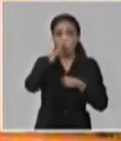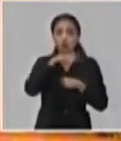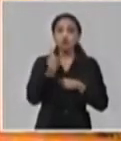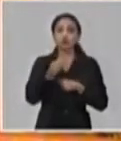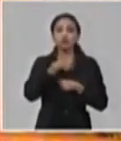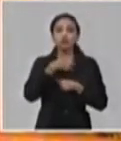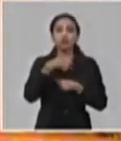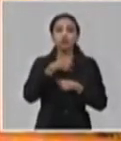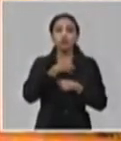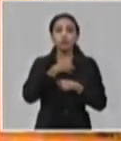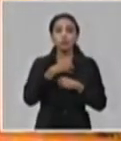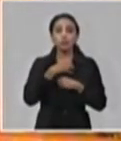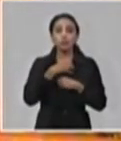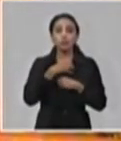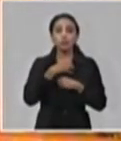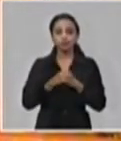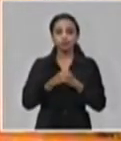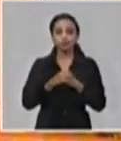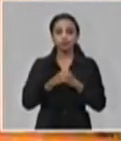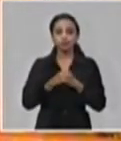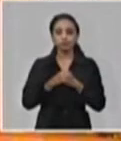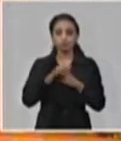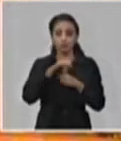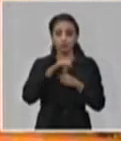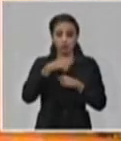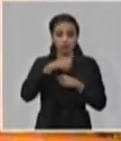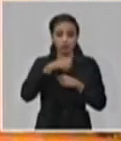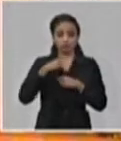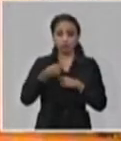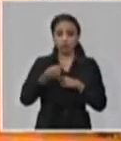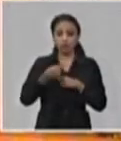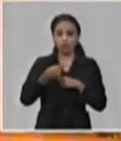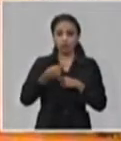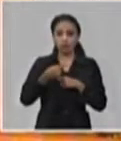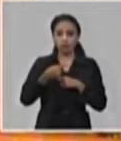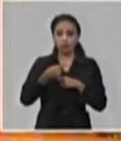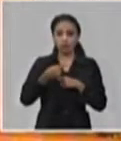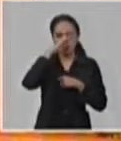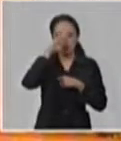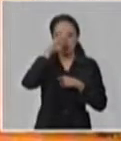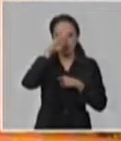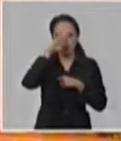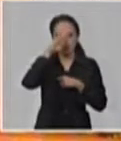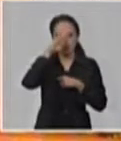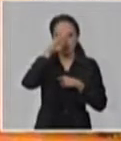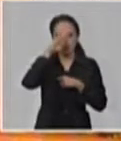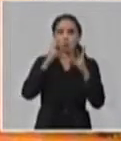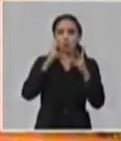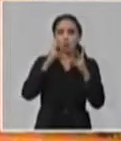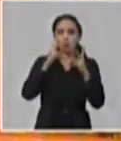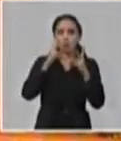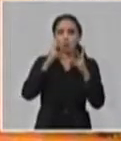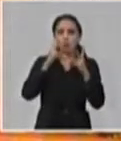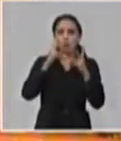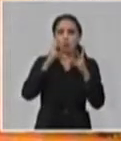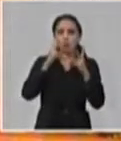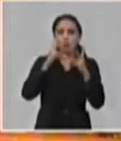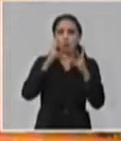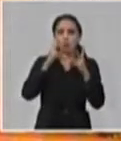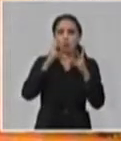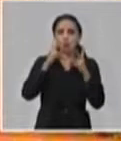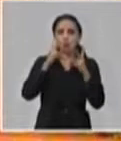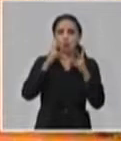nosotros tenemos una, nosotros diariamente conocemos en Cuba cuántas consultas de enfermedades respiratorias